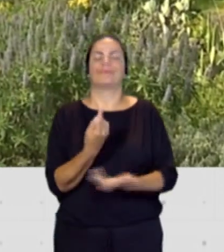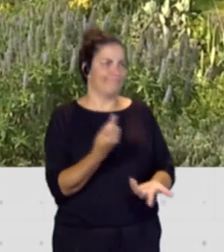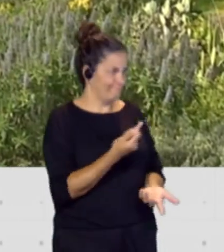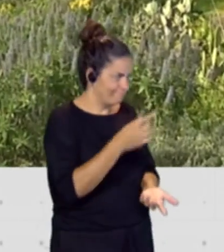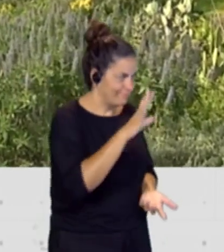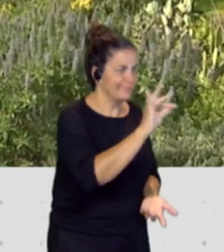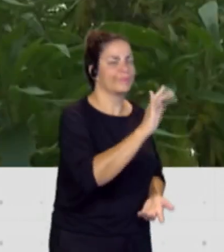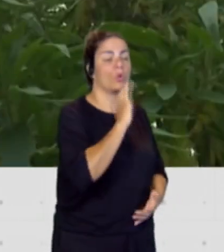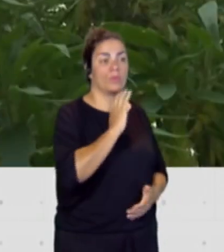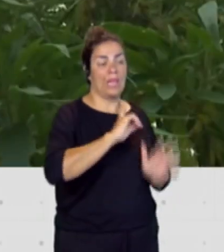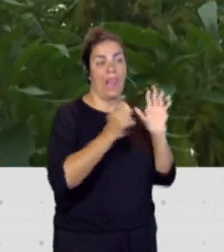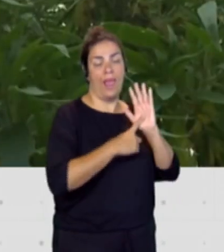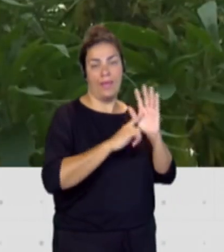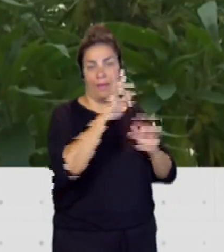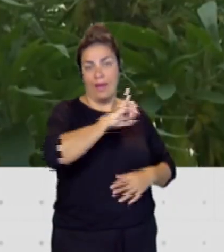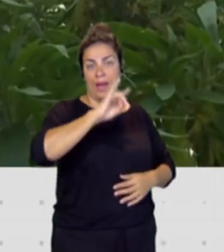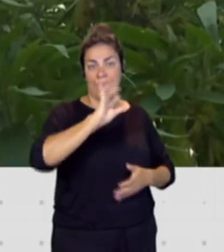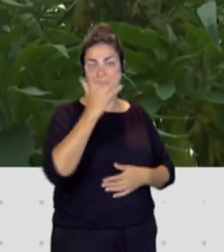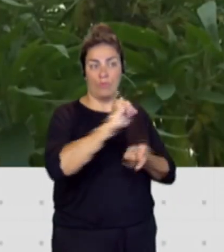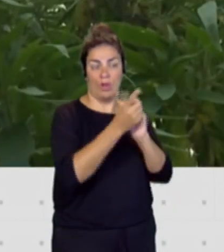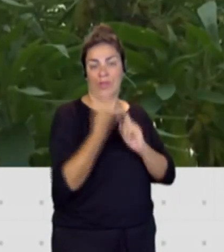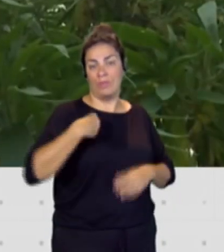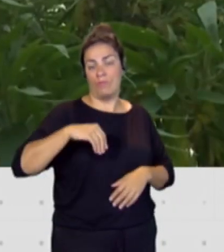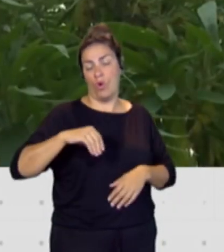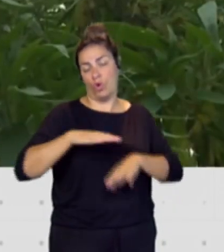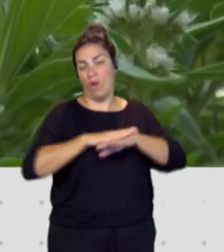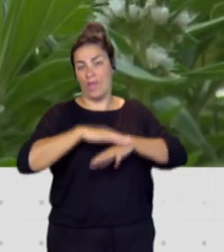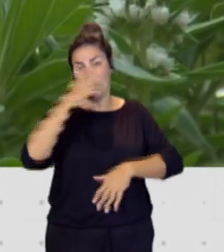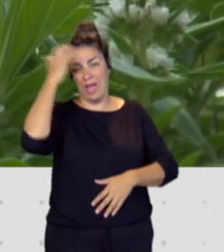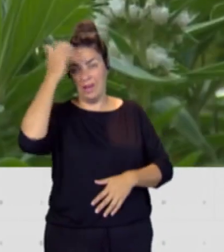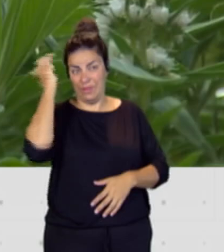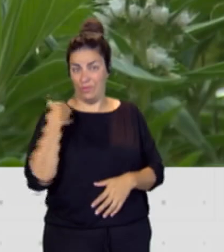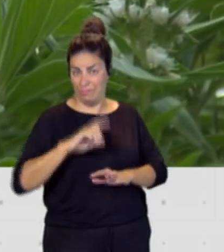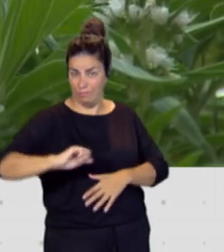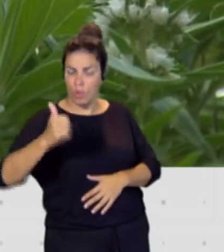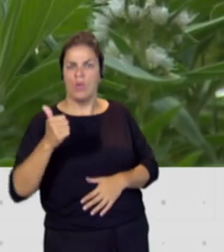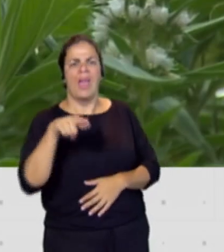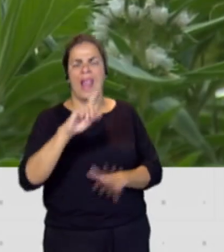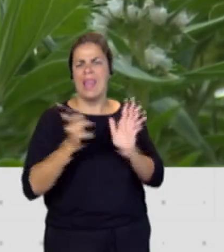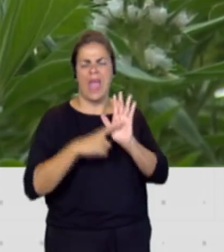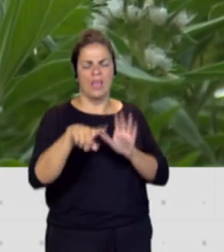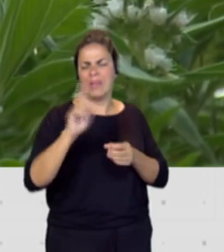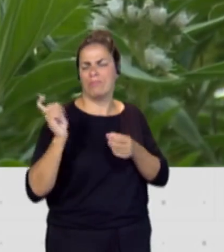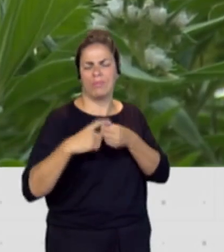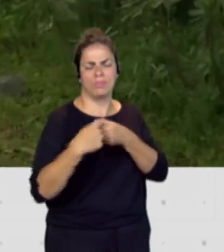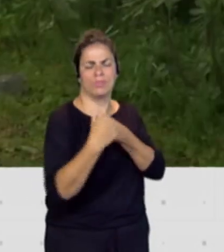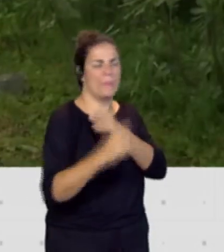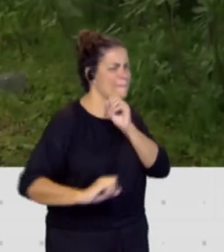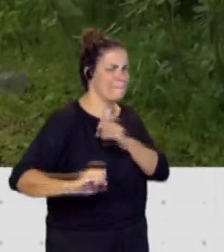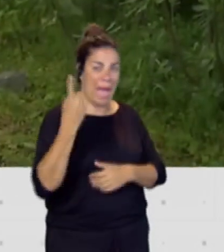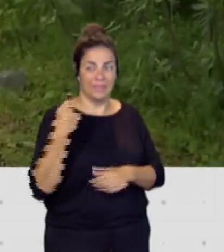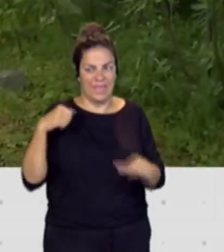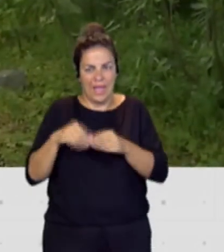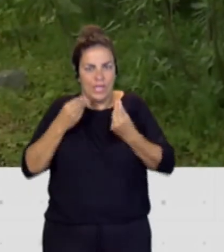climático que aprobó el gobierno de Ángel Víctor Torres fue la ley más participada de la historia de Canarias y eso quiere decir que había una